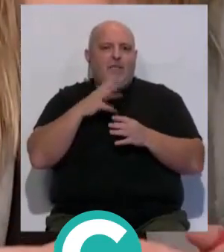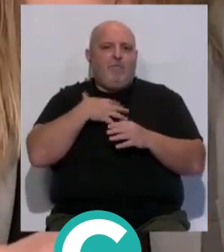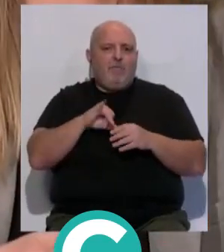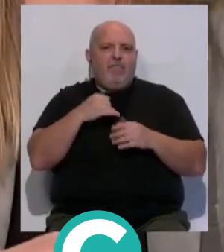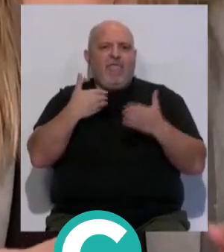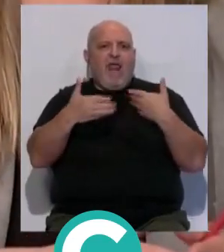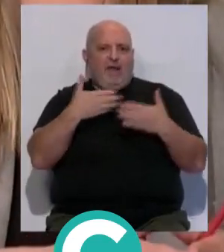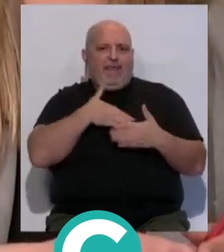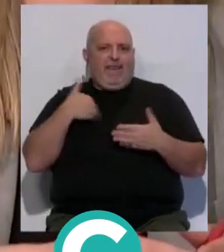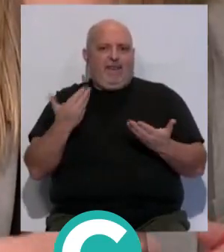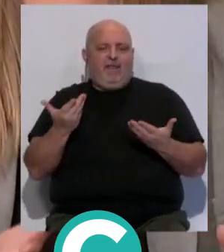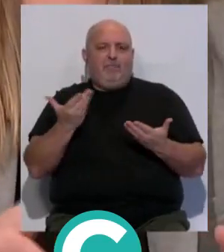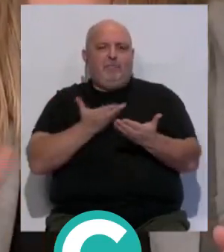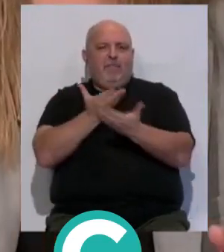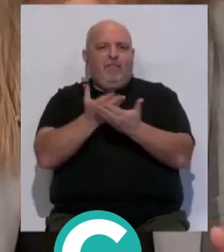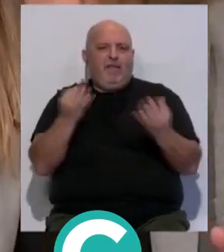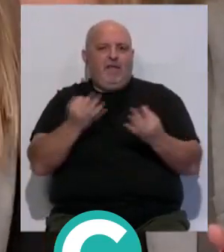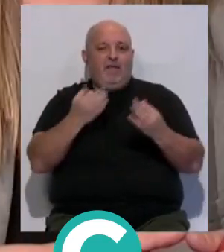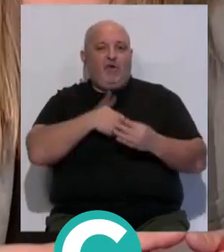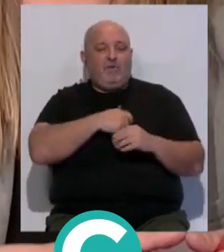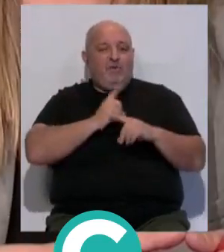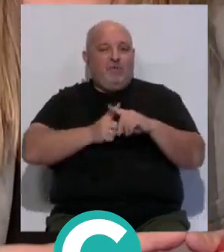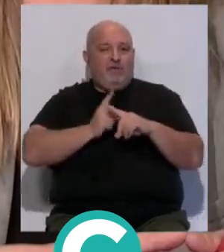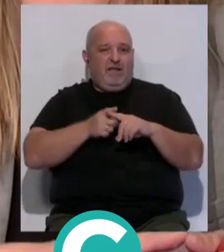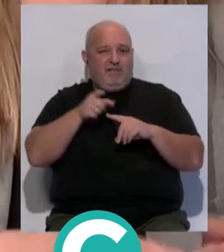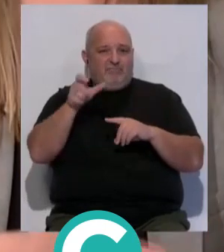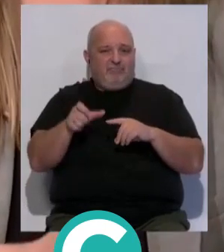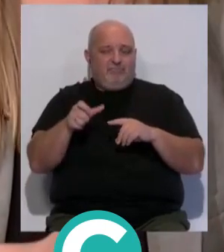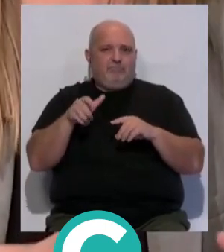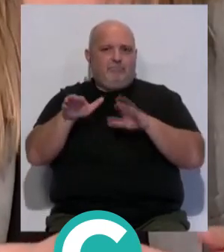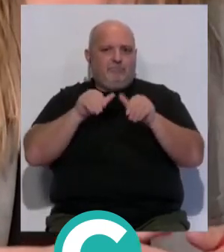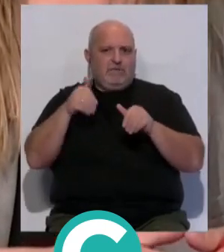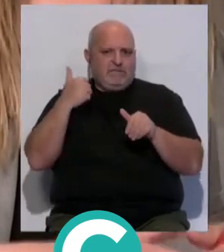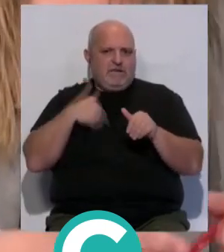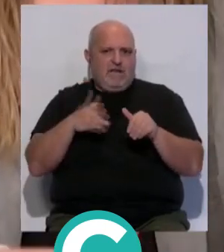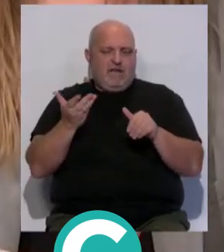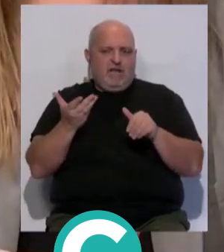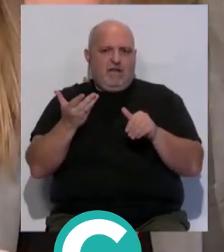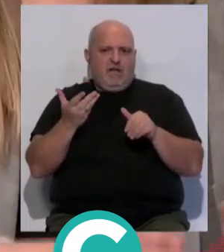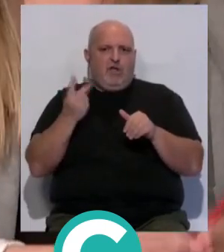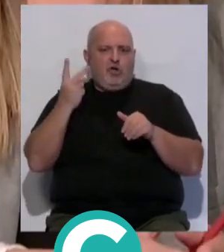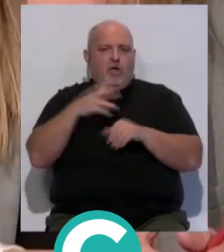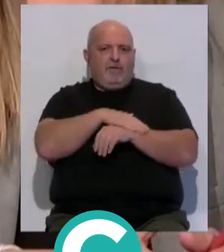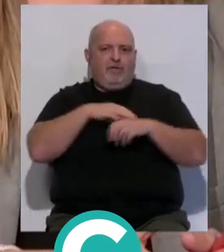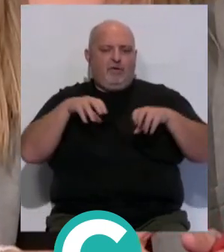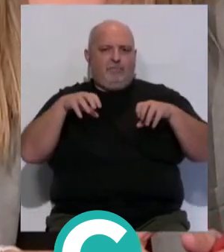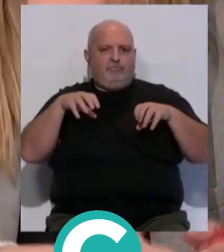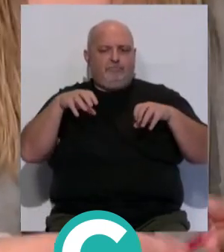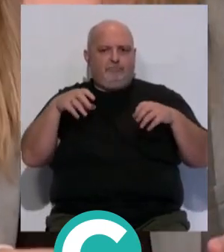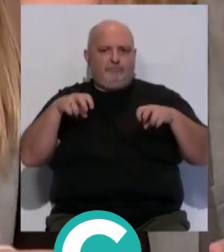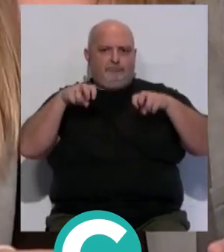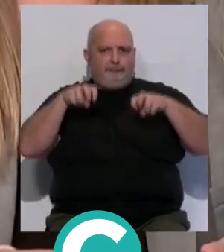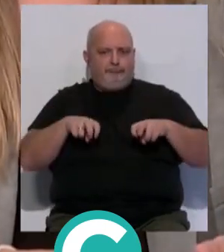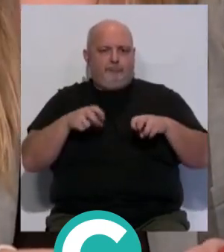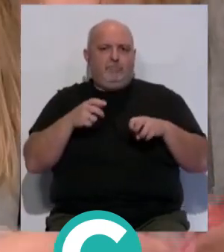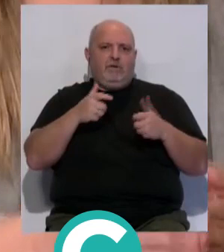de diálogo y lo que rogamos es que esa comisión mixta paritaria se convoque con las dos administraciones, de la